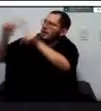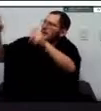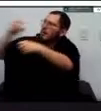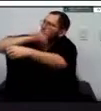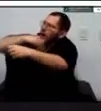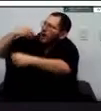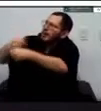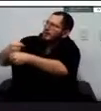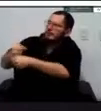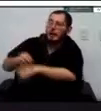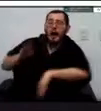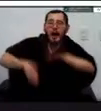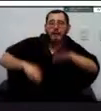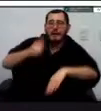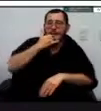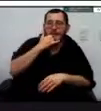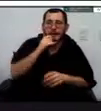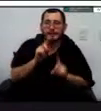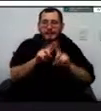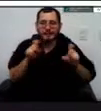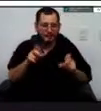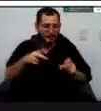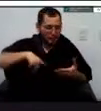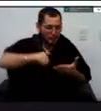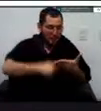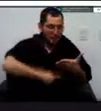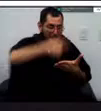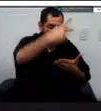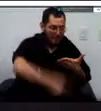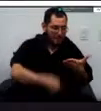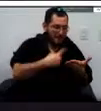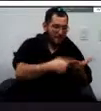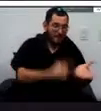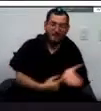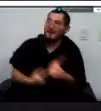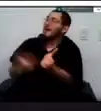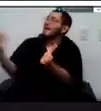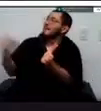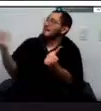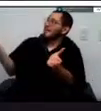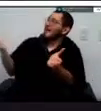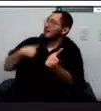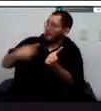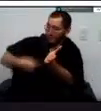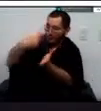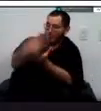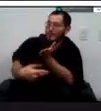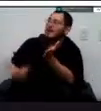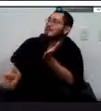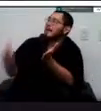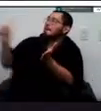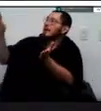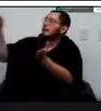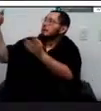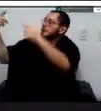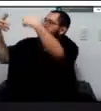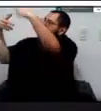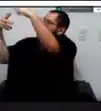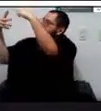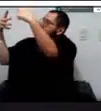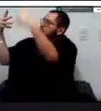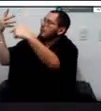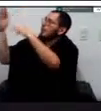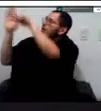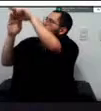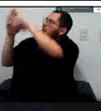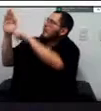proyecto pero resulta que no le apunta a los indicadores del gobierno nacional de la unidad entonces pues digamos que eso va a ser un poco más difícil entonces